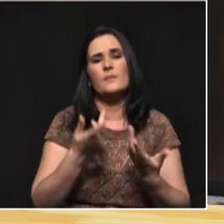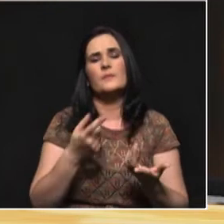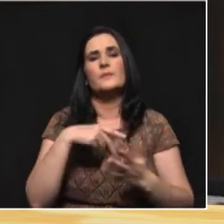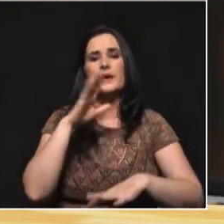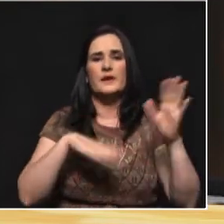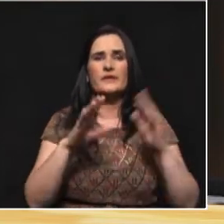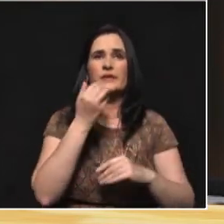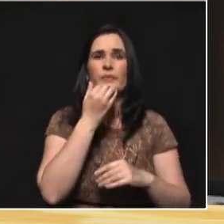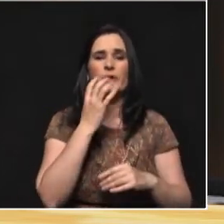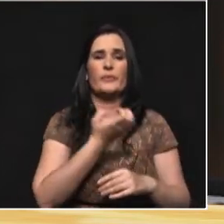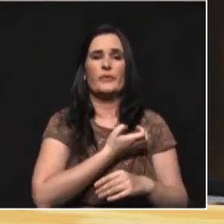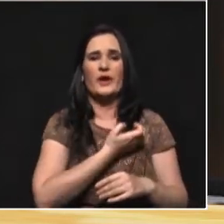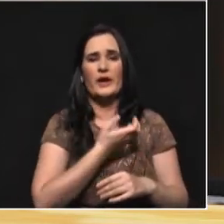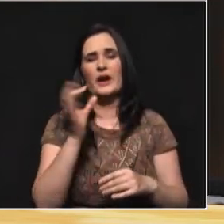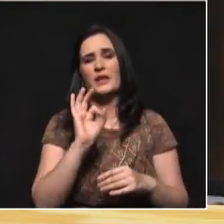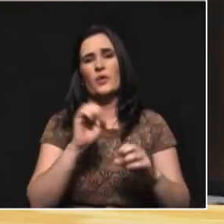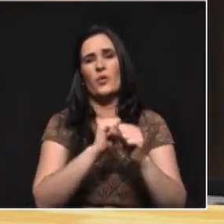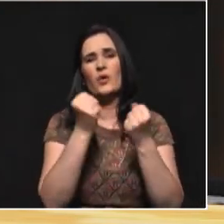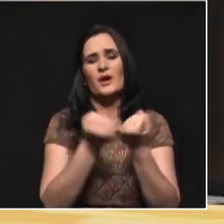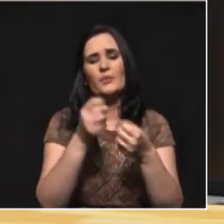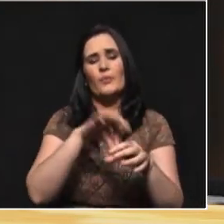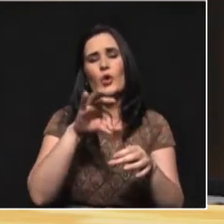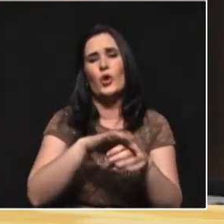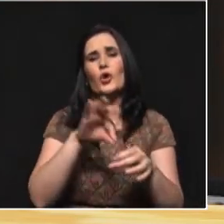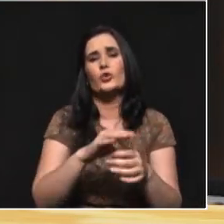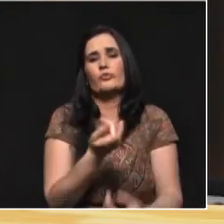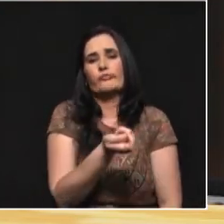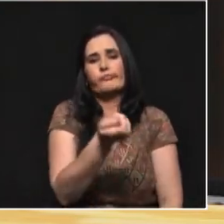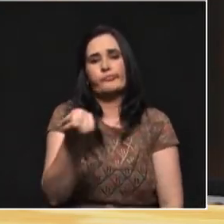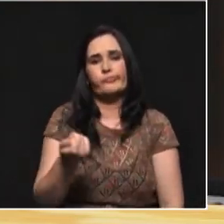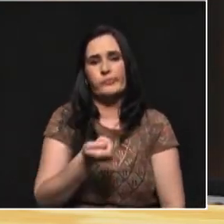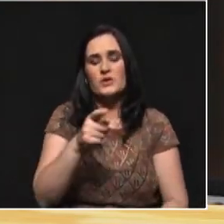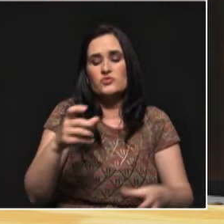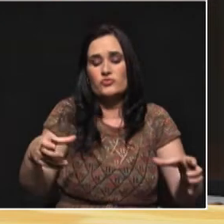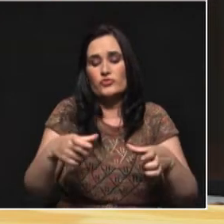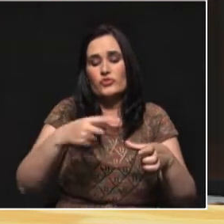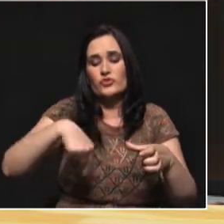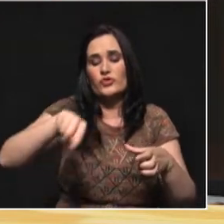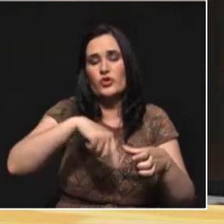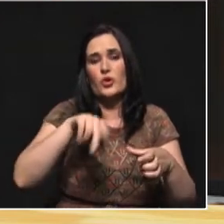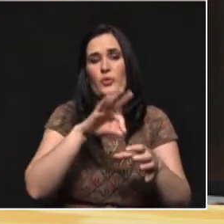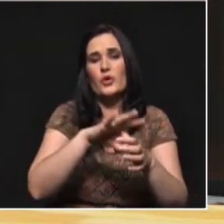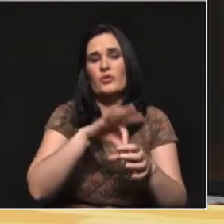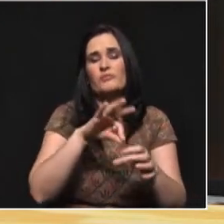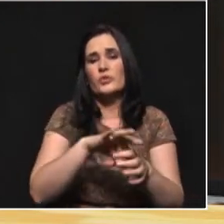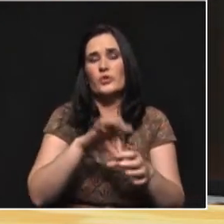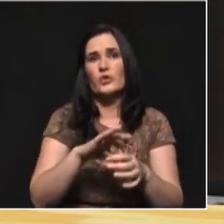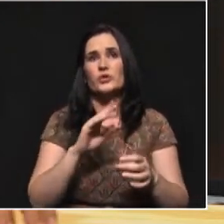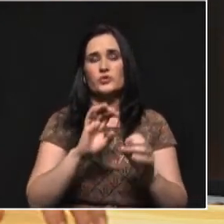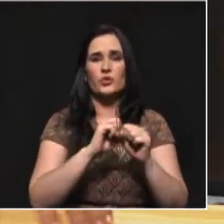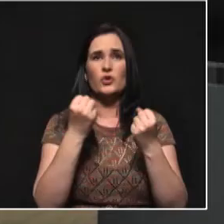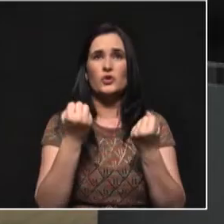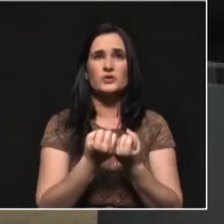por ejemplo, un alcalde o un consejo, son muy pocos votos. Entonces, ahí con los del casco urbano sale electo el alcalde o los concejales.